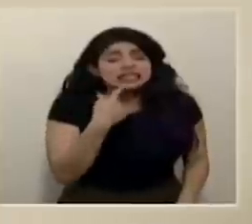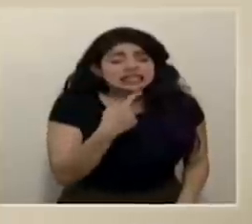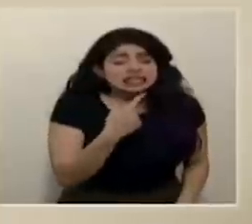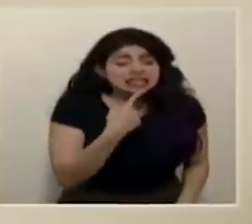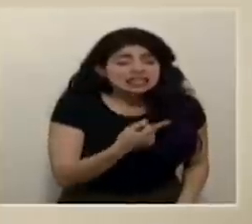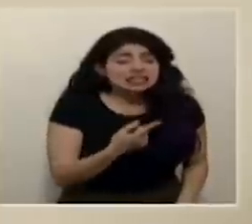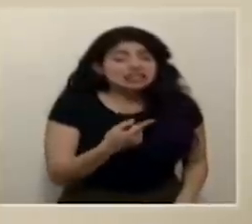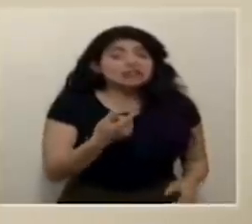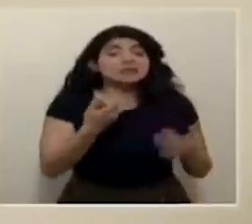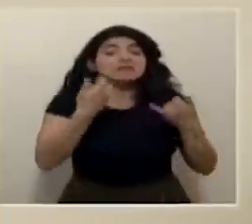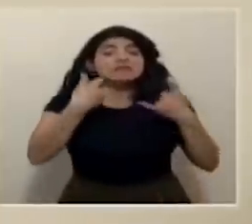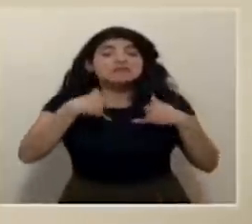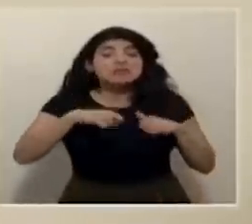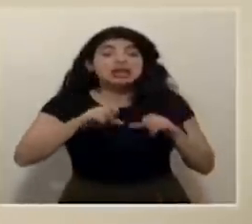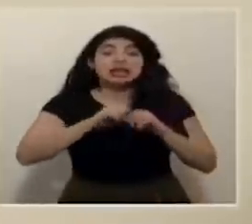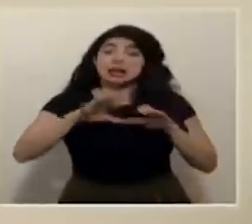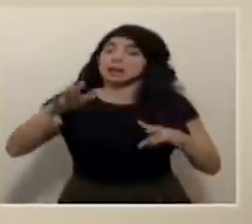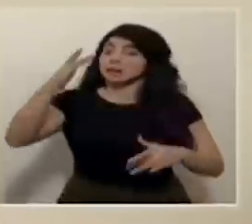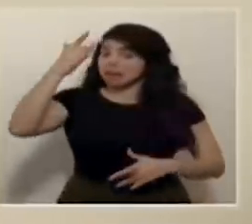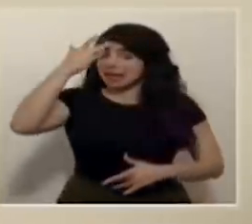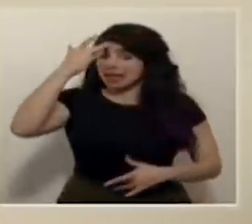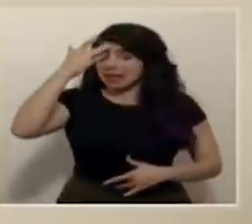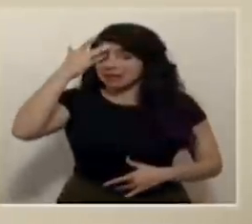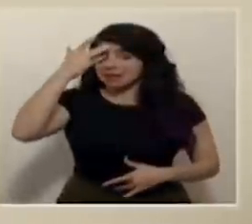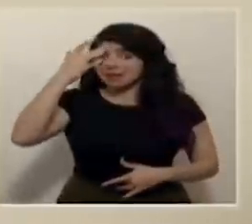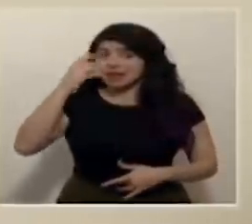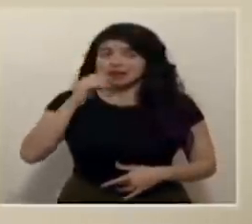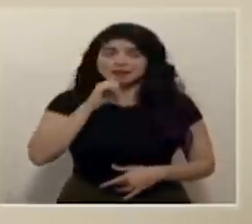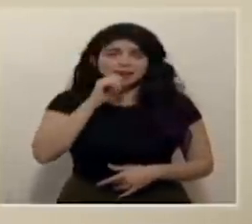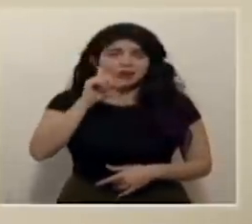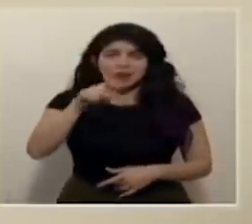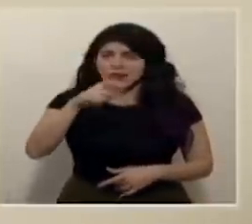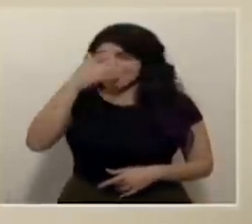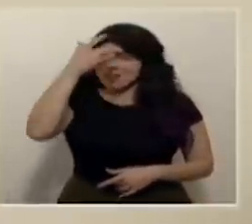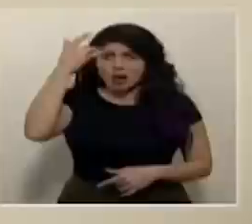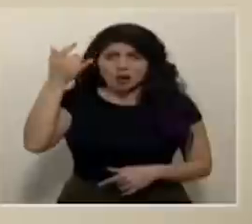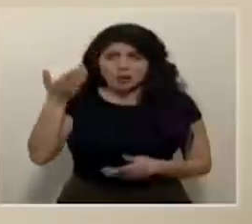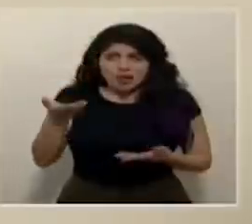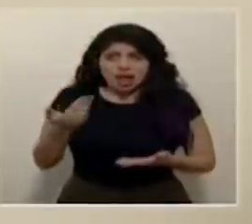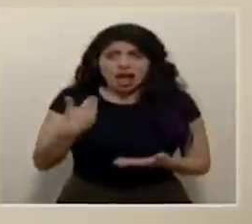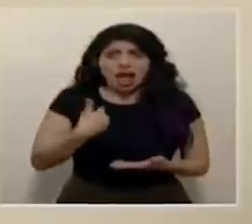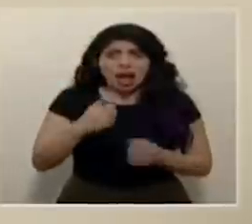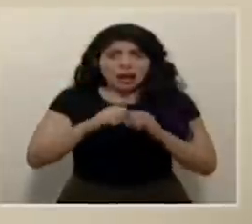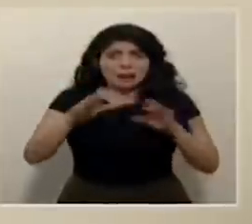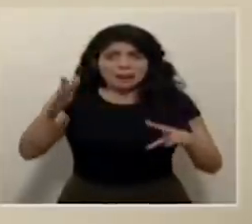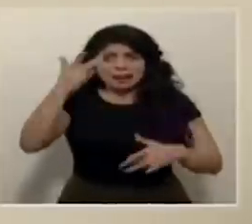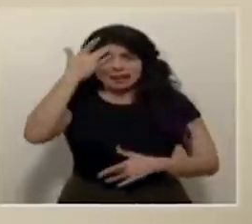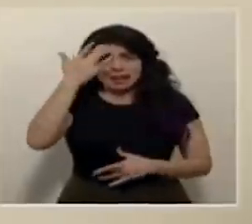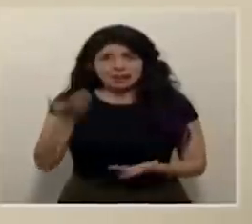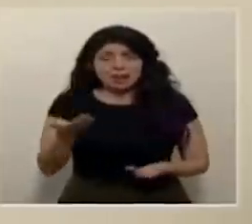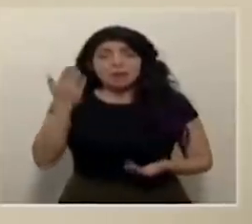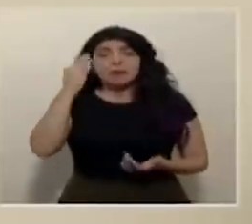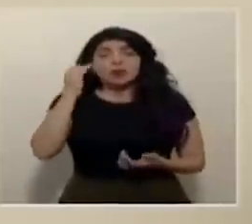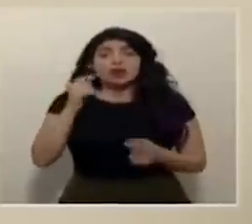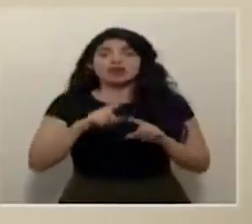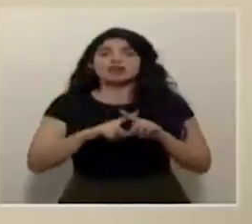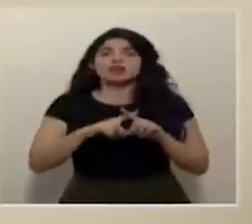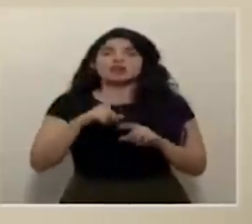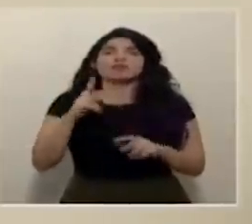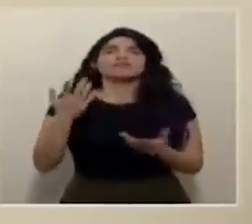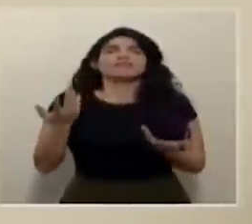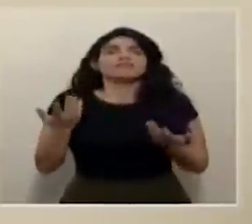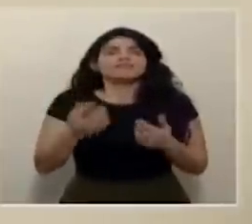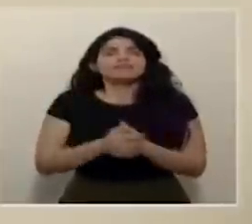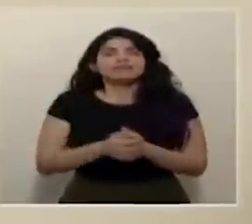mientras estemos en esta pandemia no debemos olvidar que estamos en esa pandemia porque una cosa es o sea